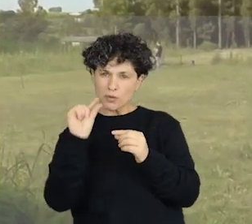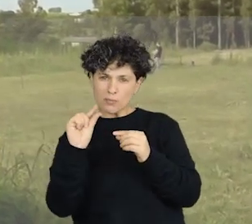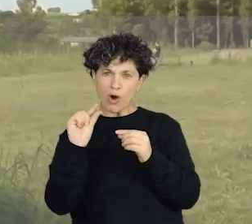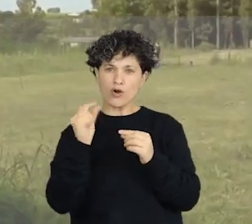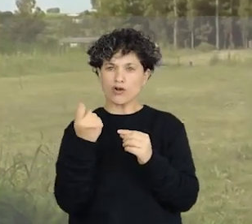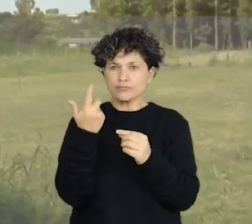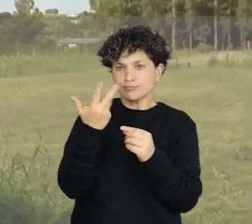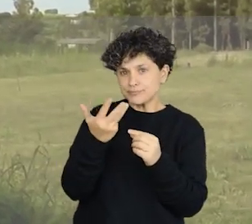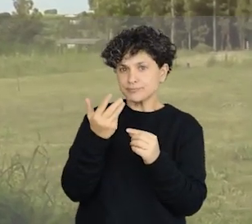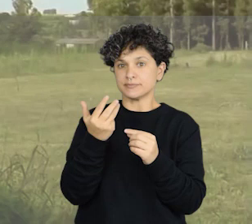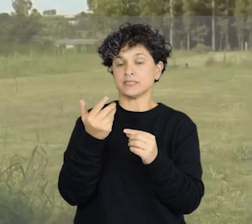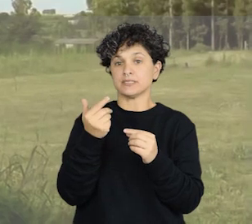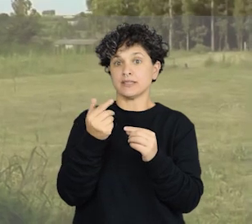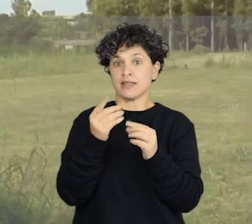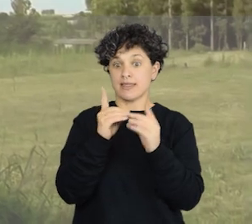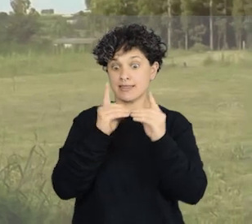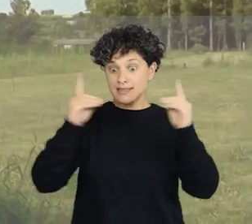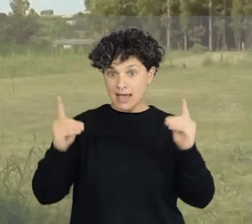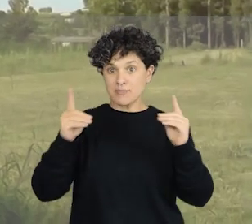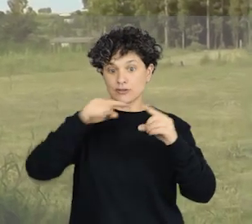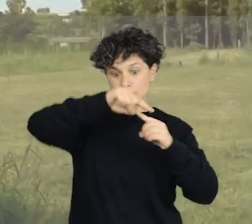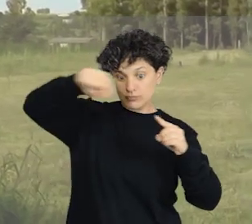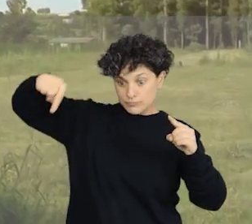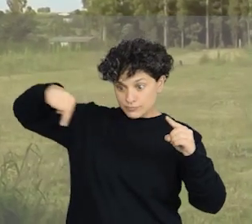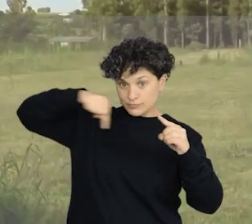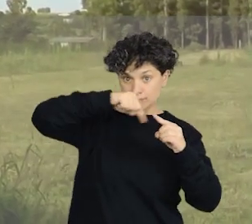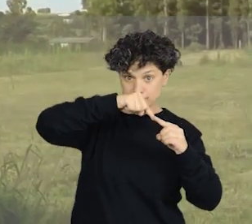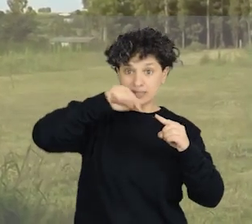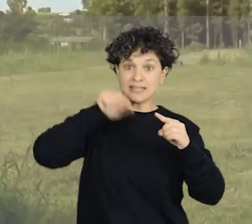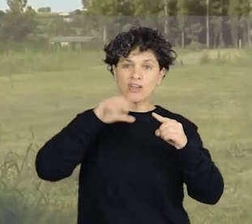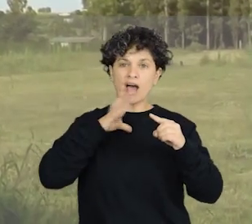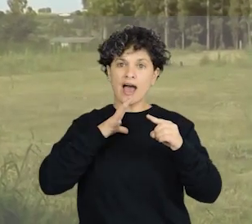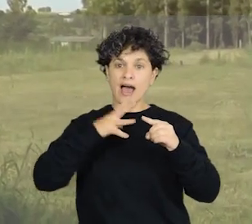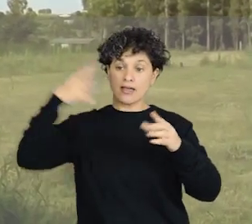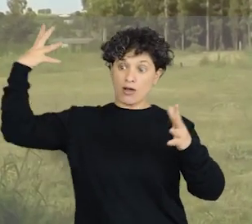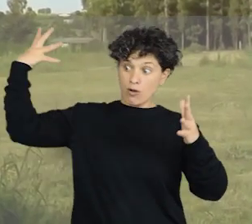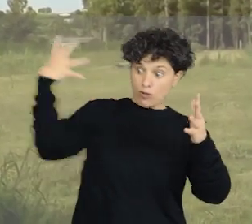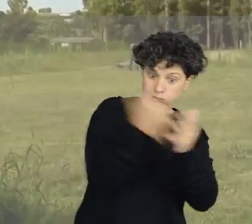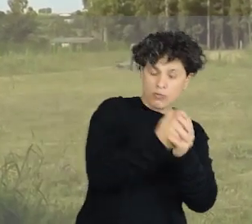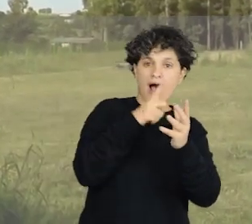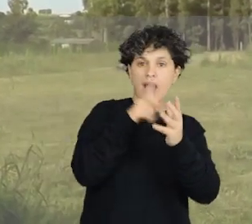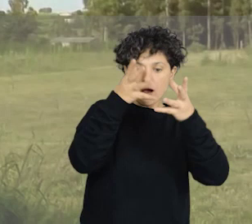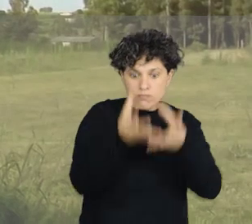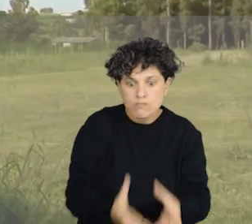quizás de algunos cientos de kilómetros de diámetro, pero lo más importante es que va a eyectar una gran cantidad de polvo que se va a